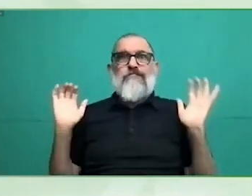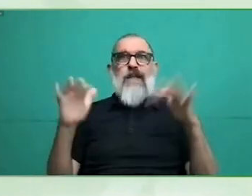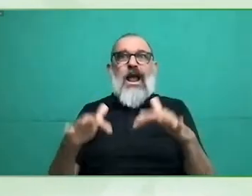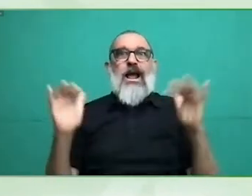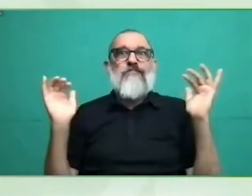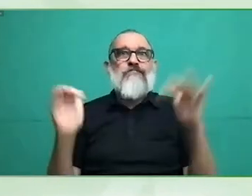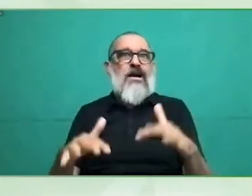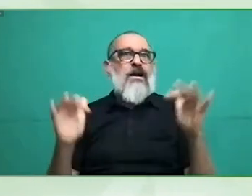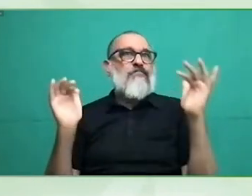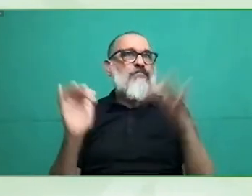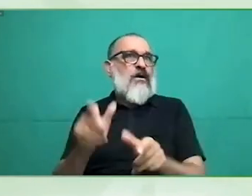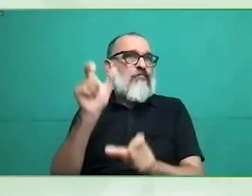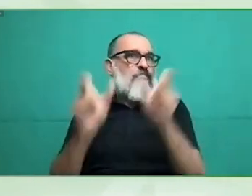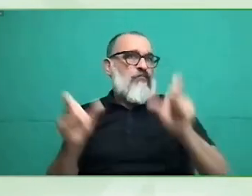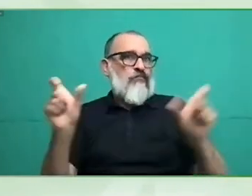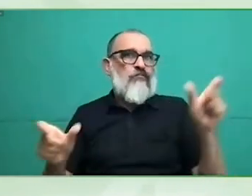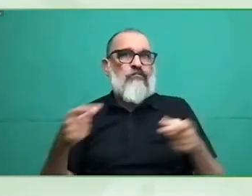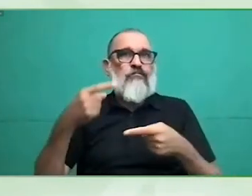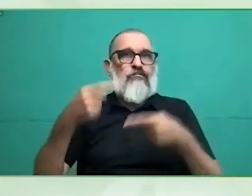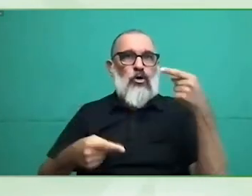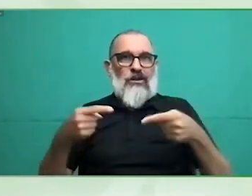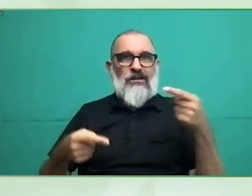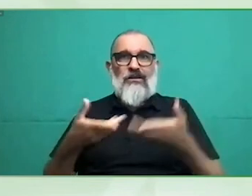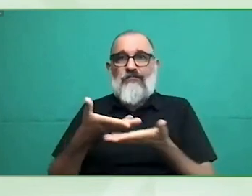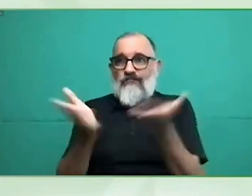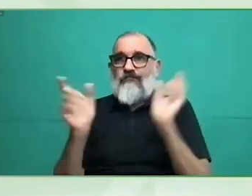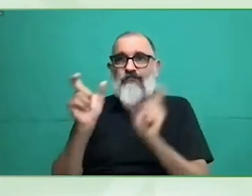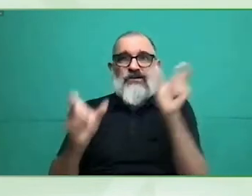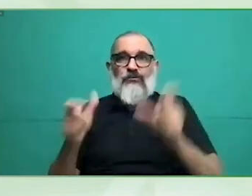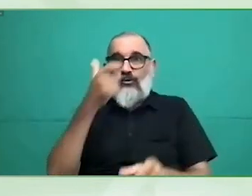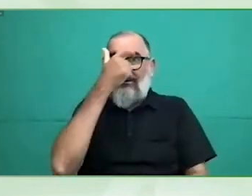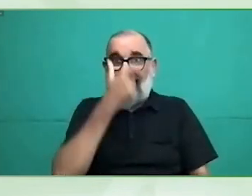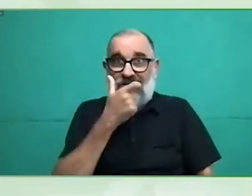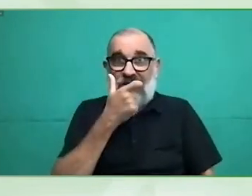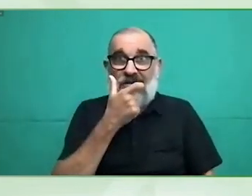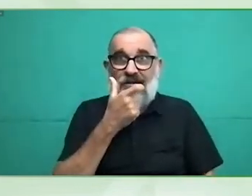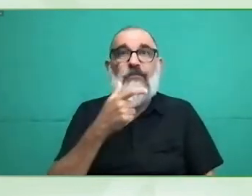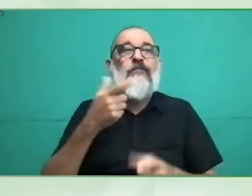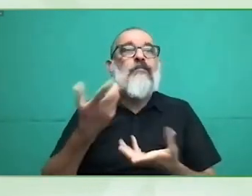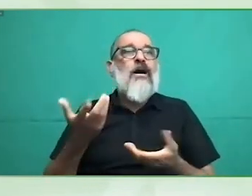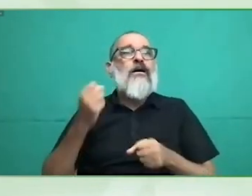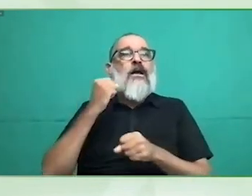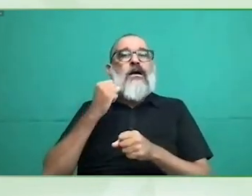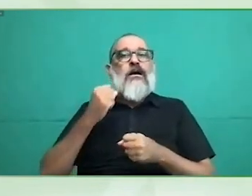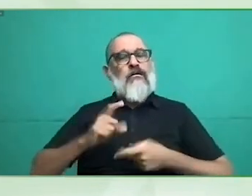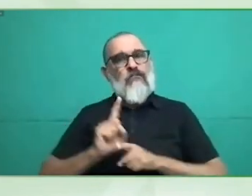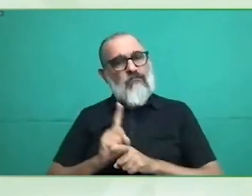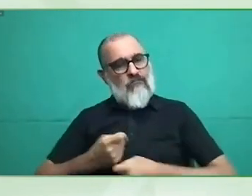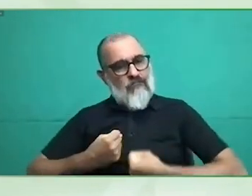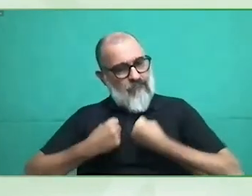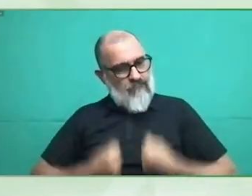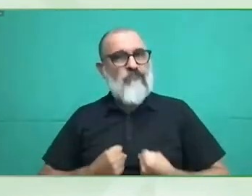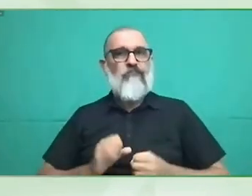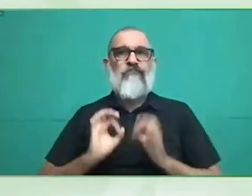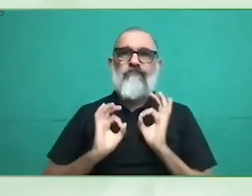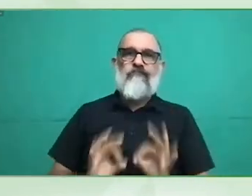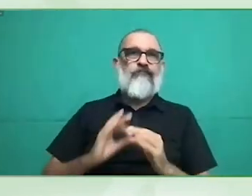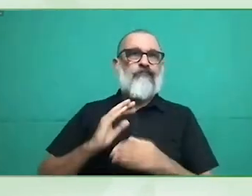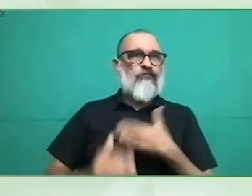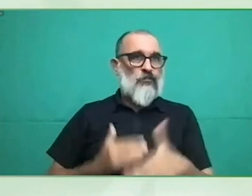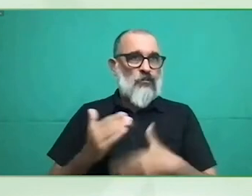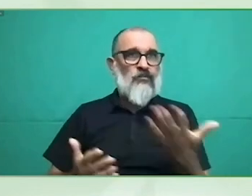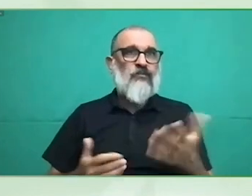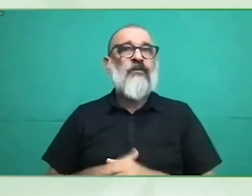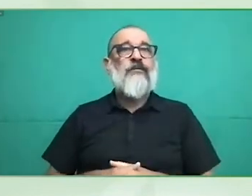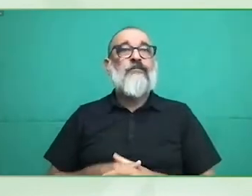visual de hecho en las próximas elecciones que va haber al Parlamento de Andorra que se van a celebrar aquí en el mes